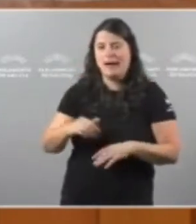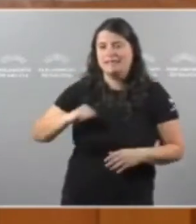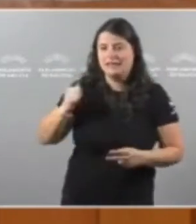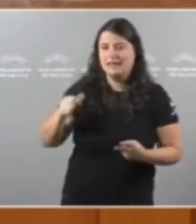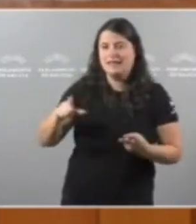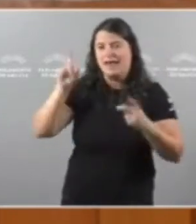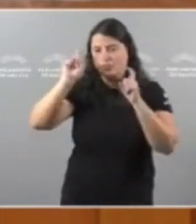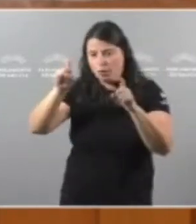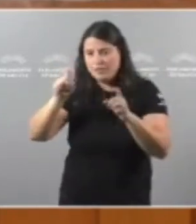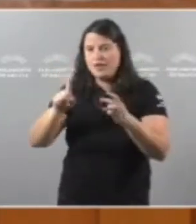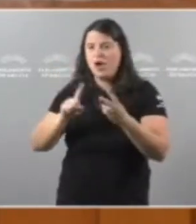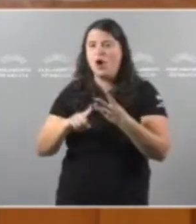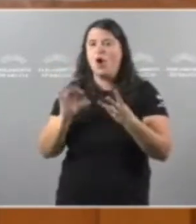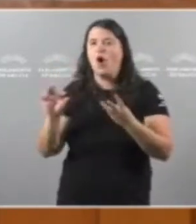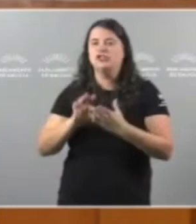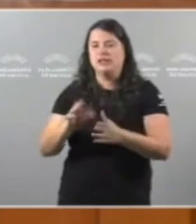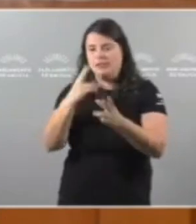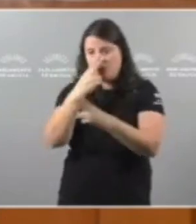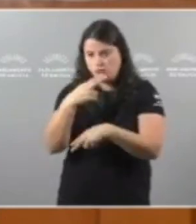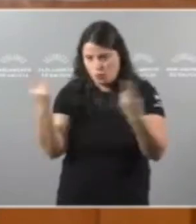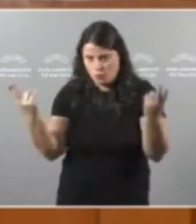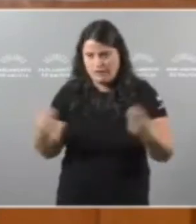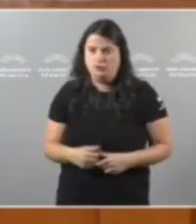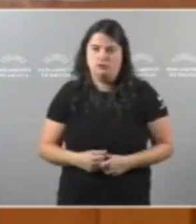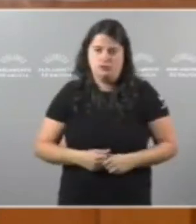educación Ou para servizos públicos